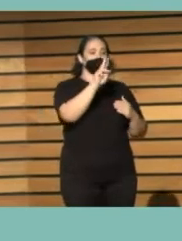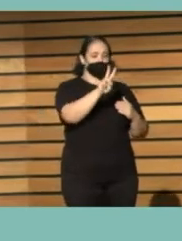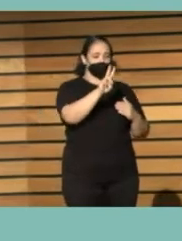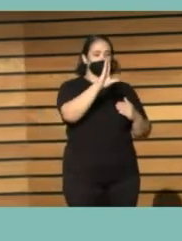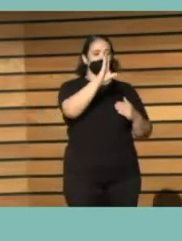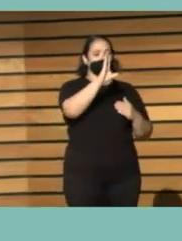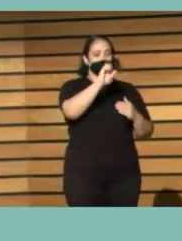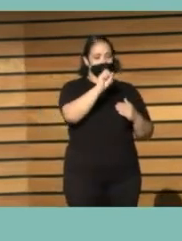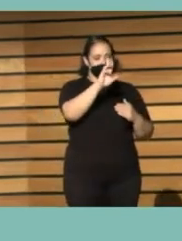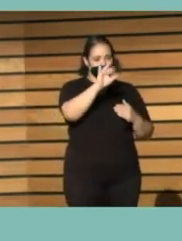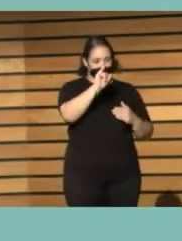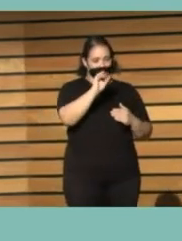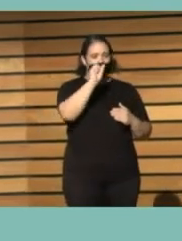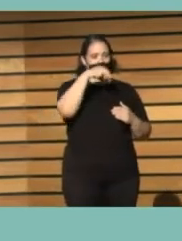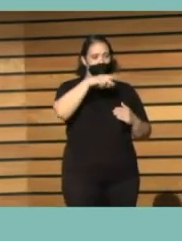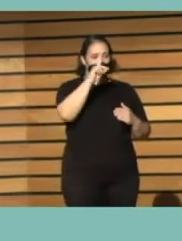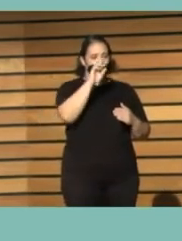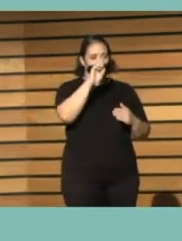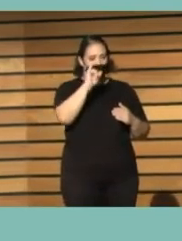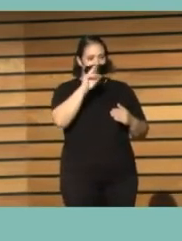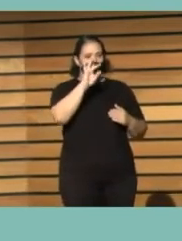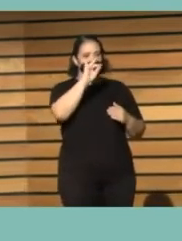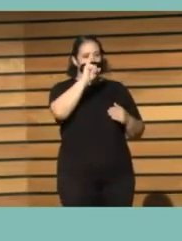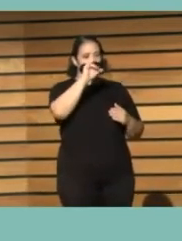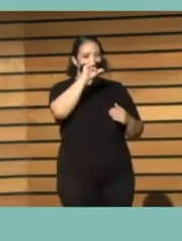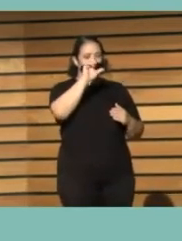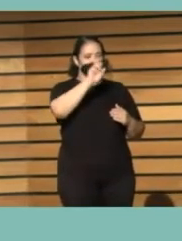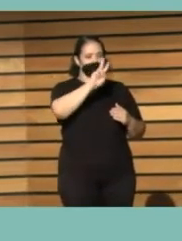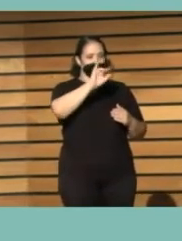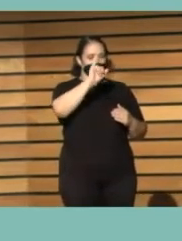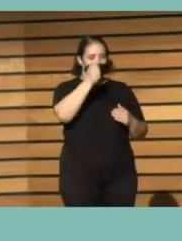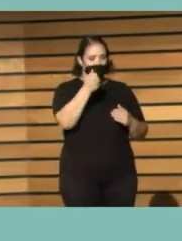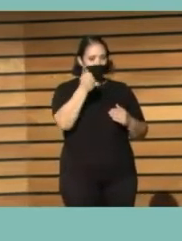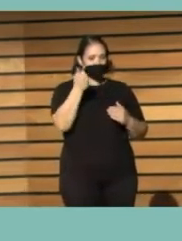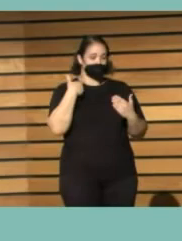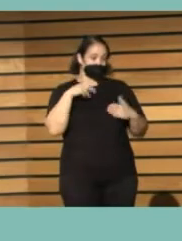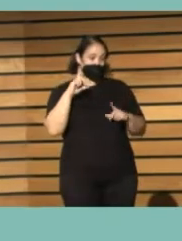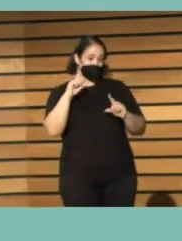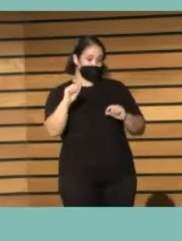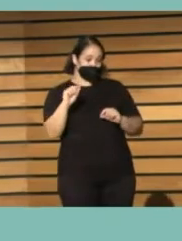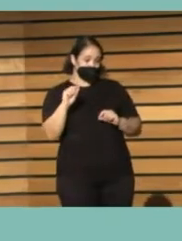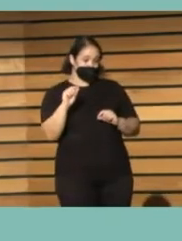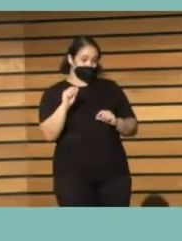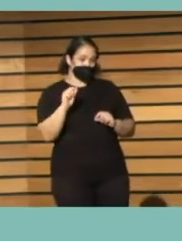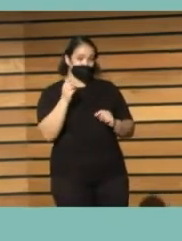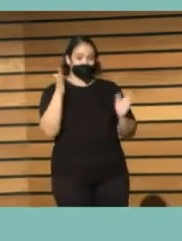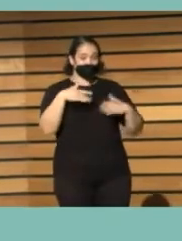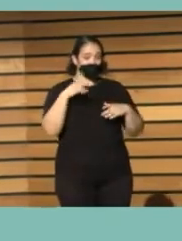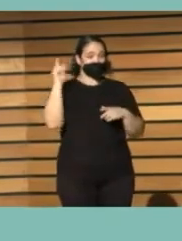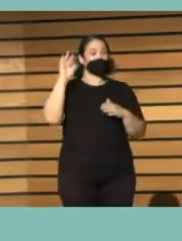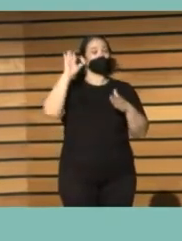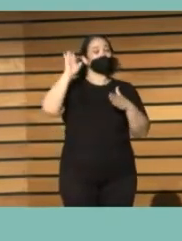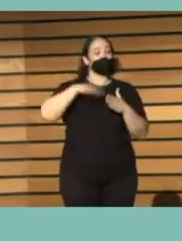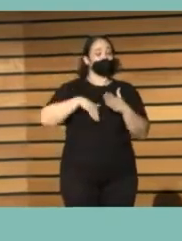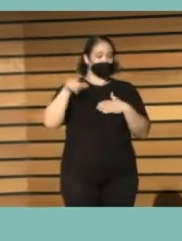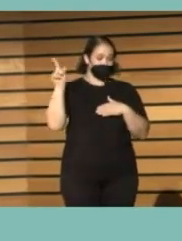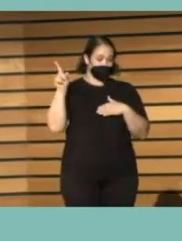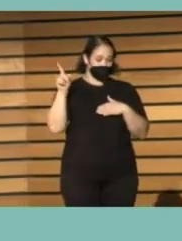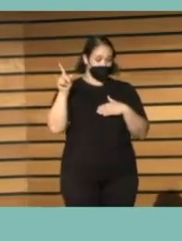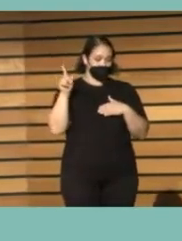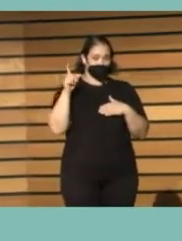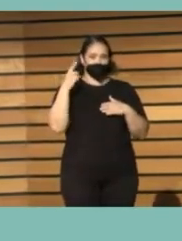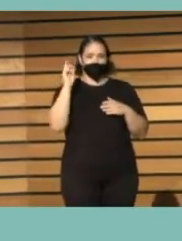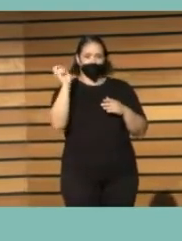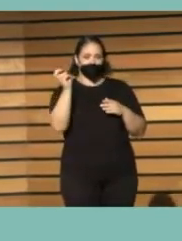a Cari, a Andreu, a Silvia, que nos ha dejado, nos da mucha pena que nos haya dejado de la Diputación de Barcelona. No sé, por